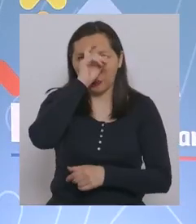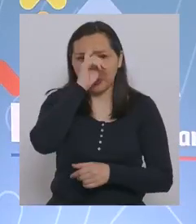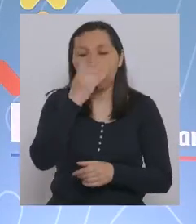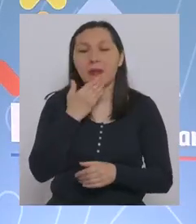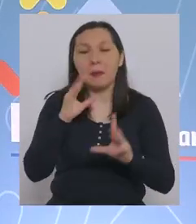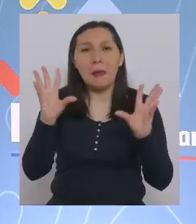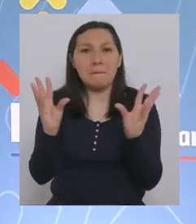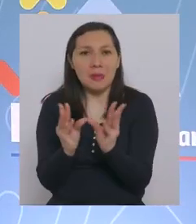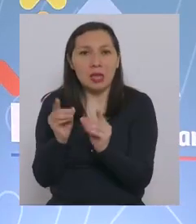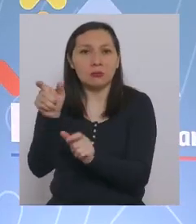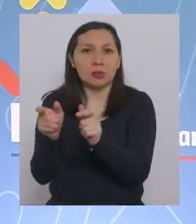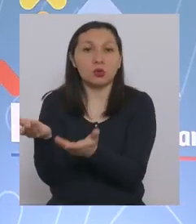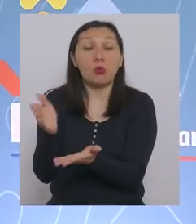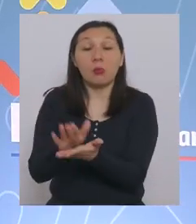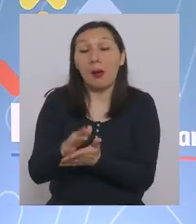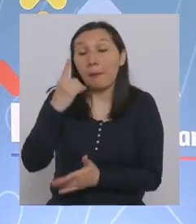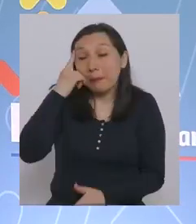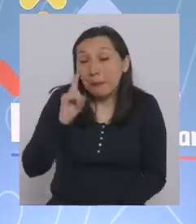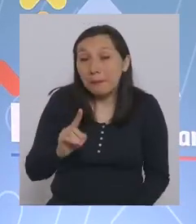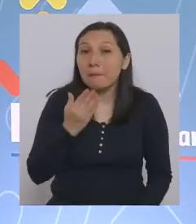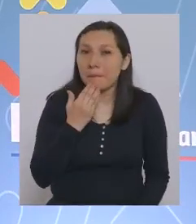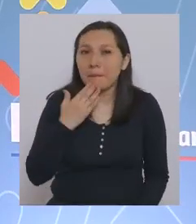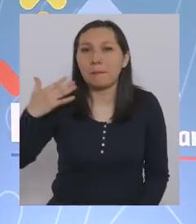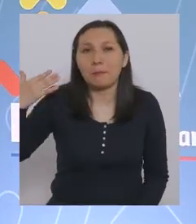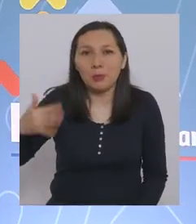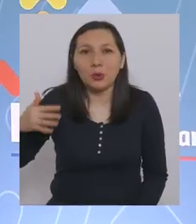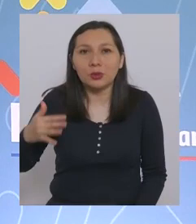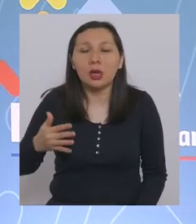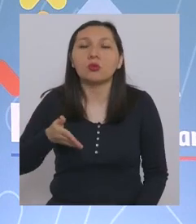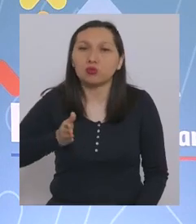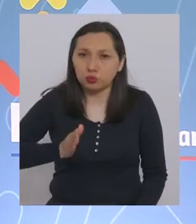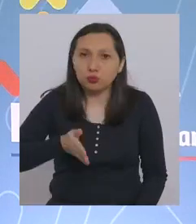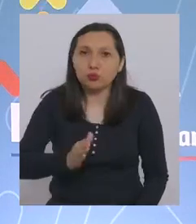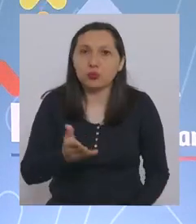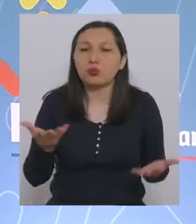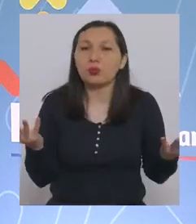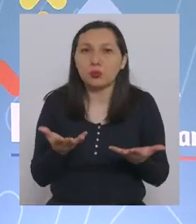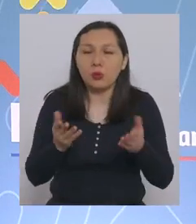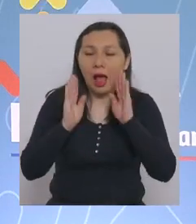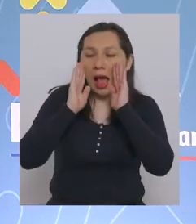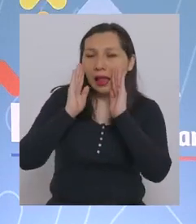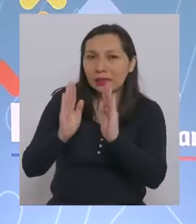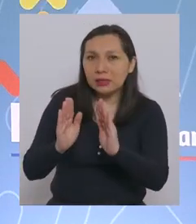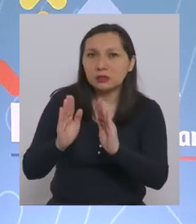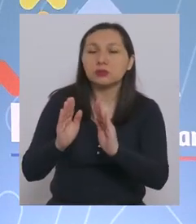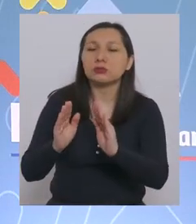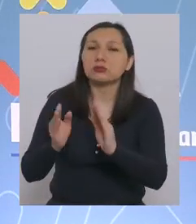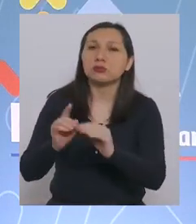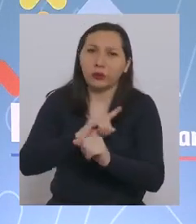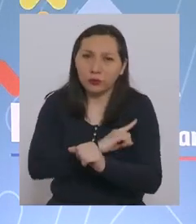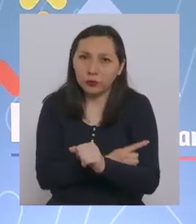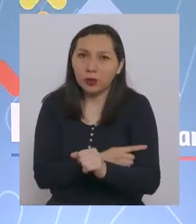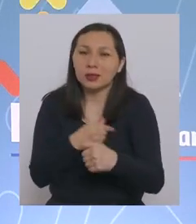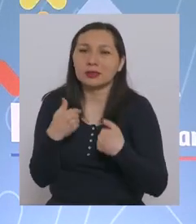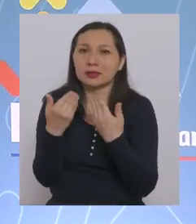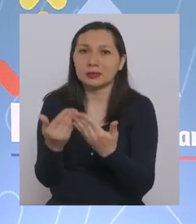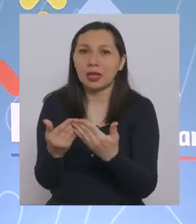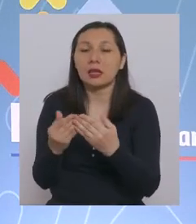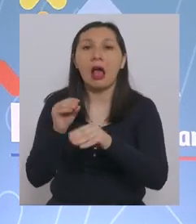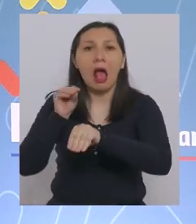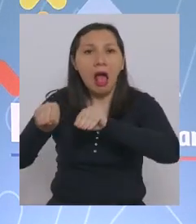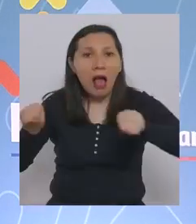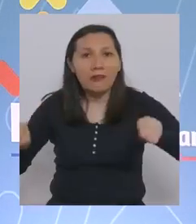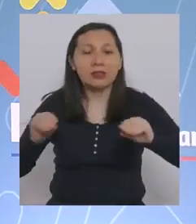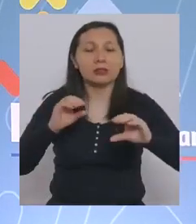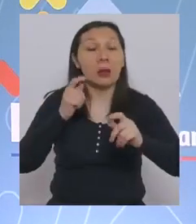también disminuir los fallecimientos, pero también la importancia de seguir atendiendo y fortaleciendo la comunicación